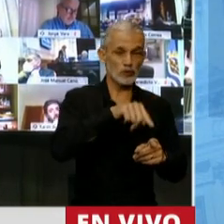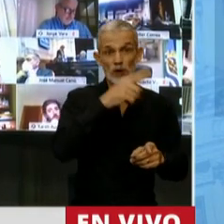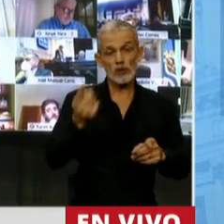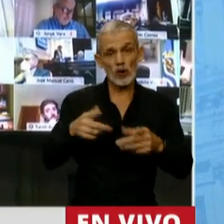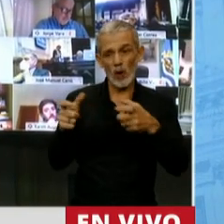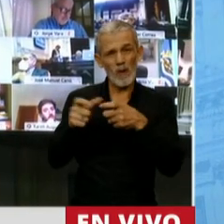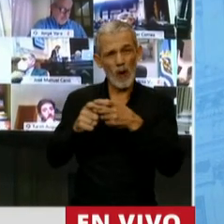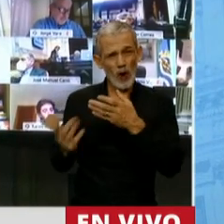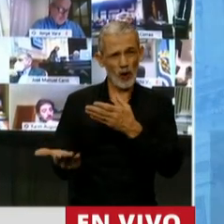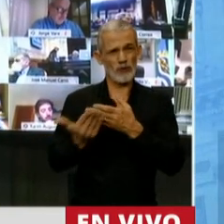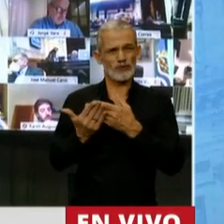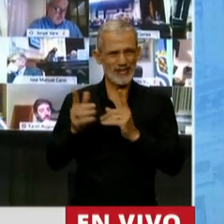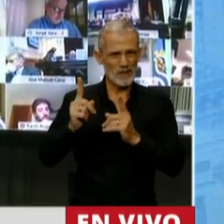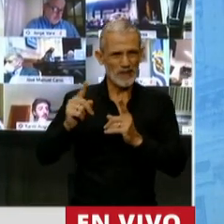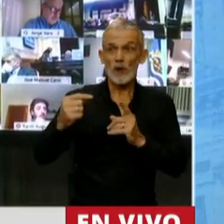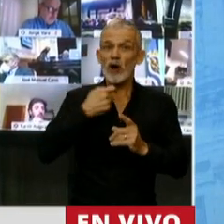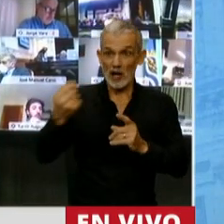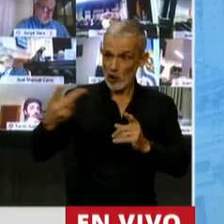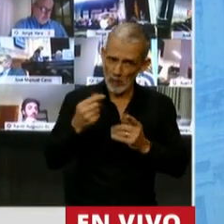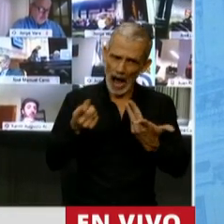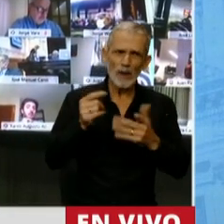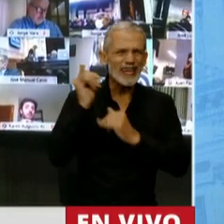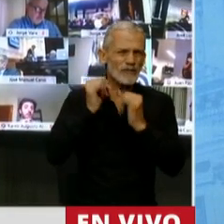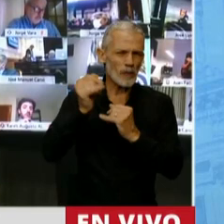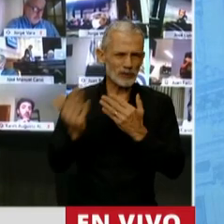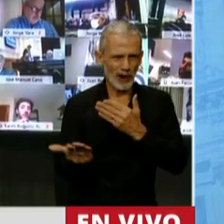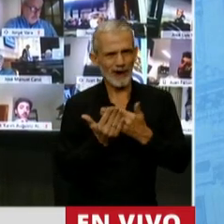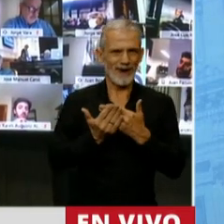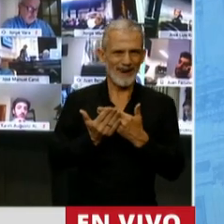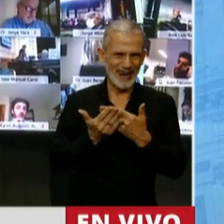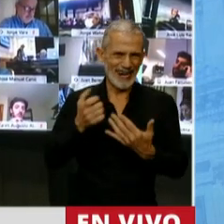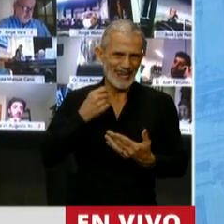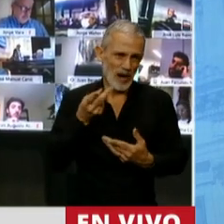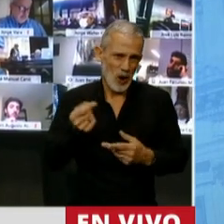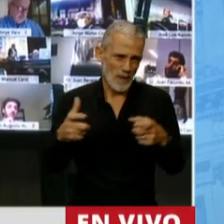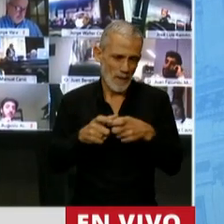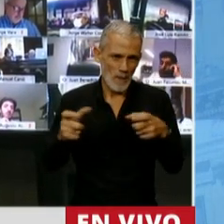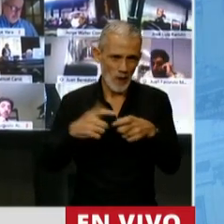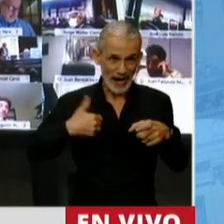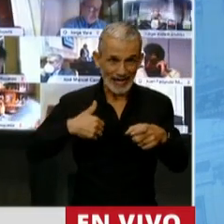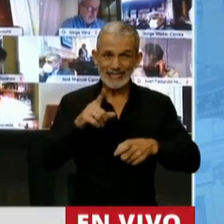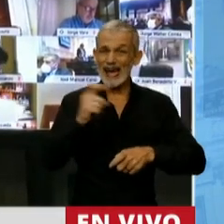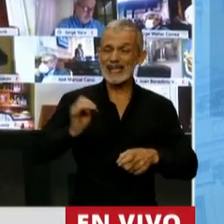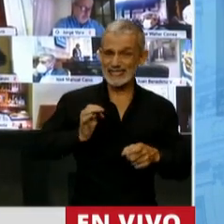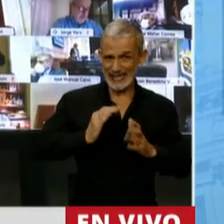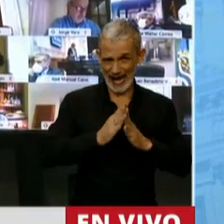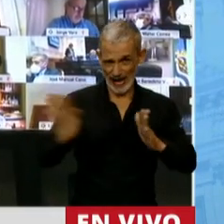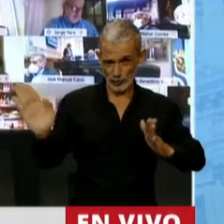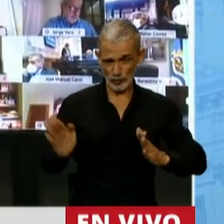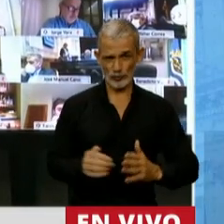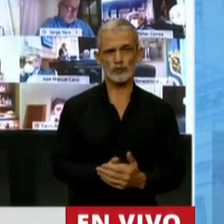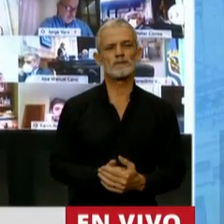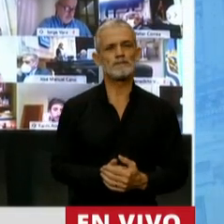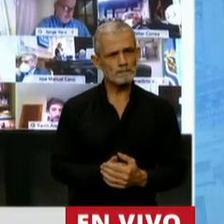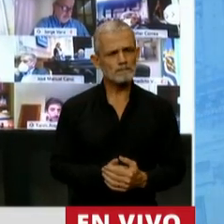dirigido a eventuales bonistas, inversores que quisieran comprar ese famoso bono a 100 años.